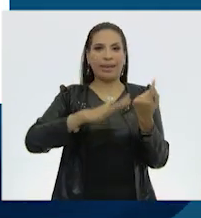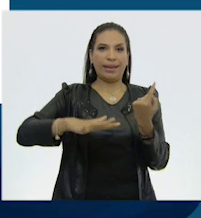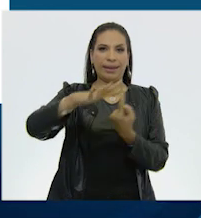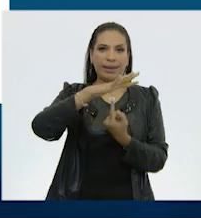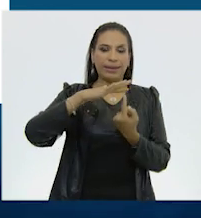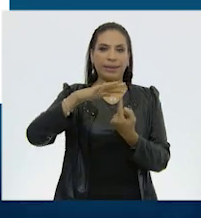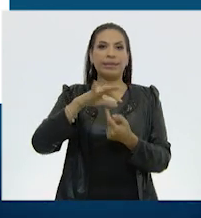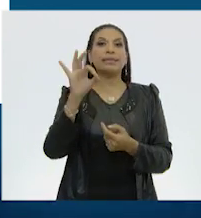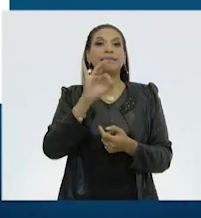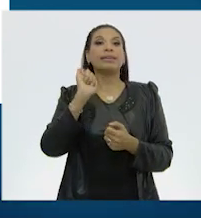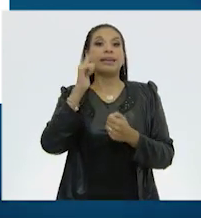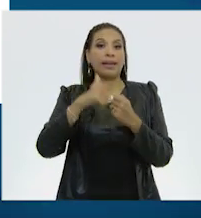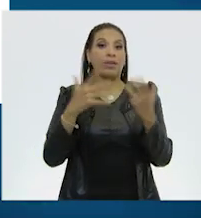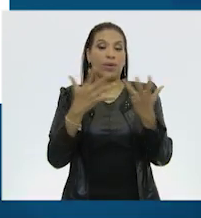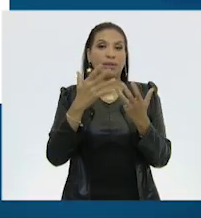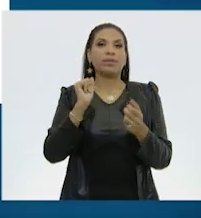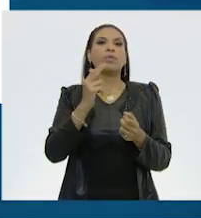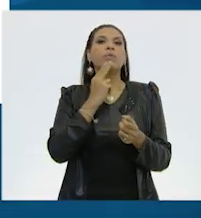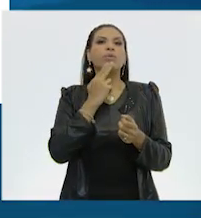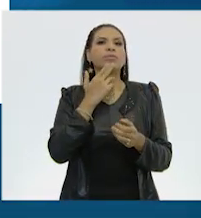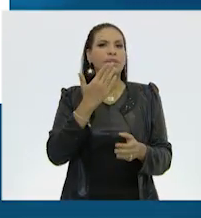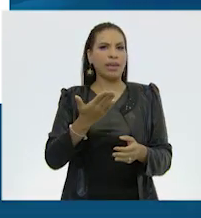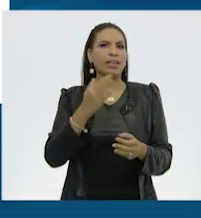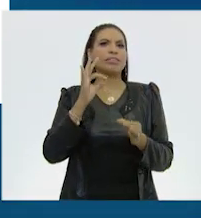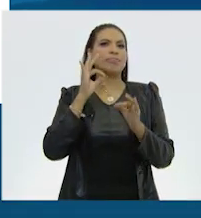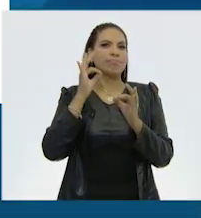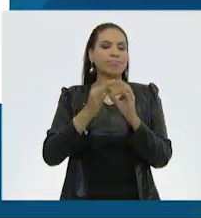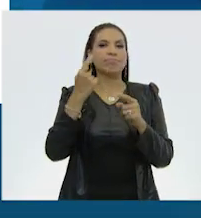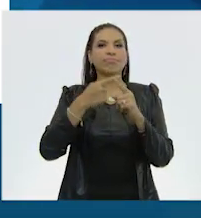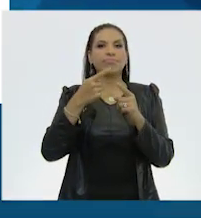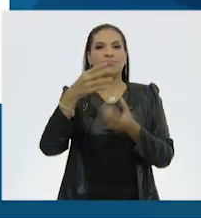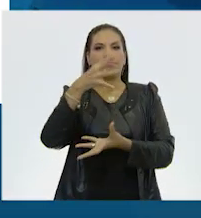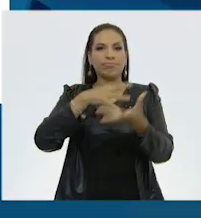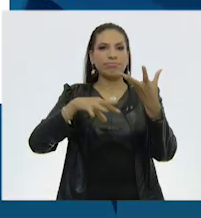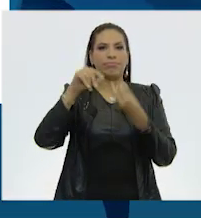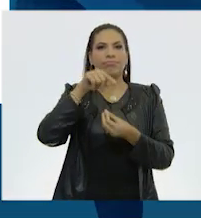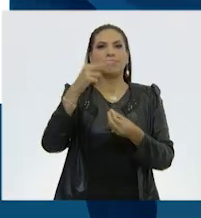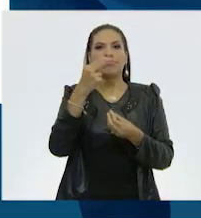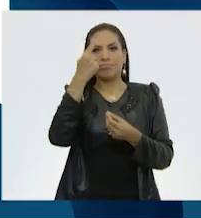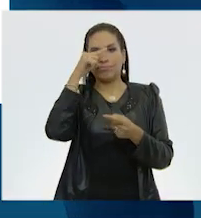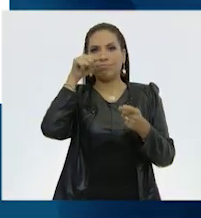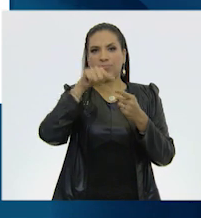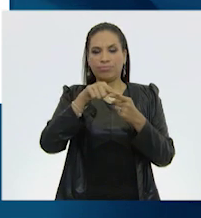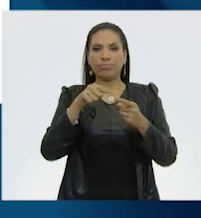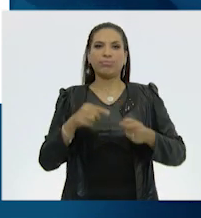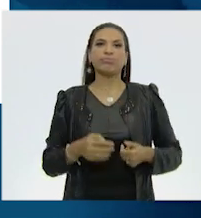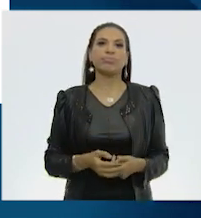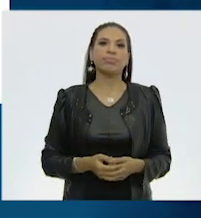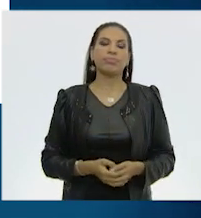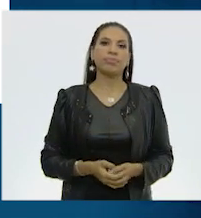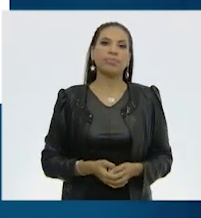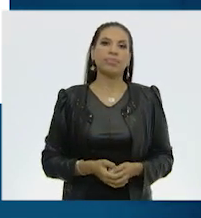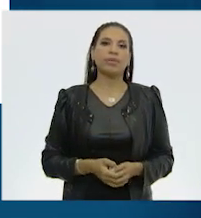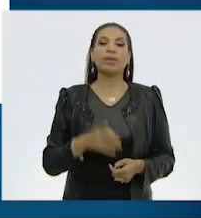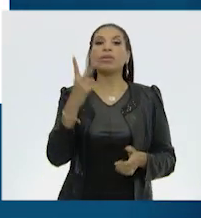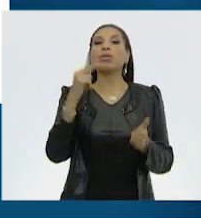y si se está haciendo un uso eficaz y eficiente de los recursos destinados a tales fines. En 2012,